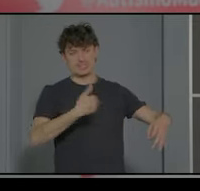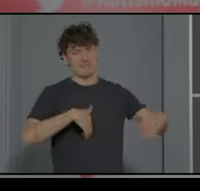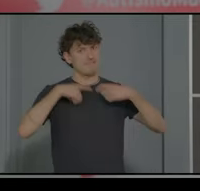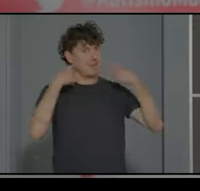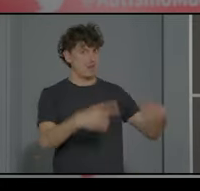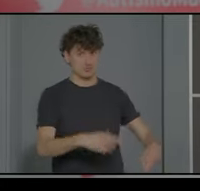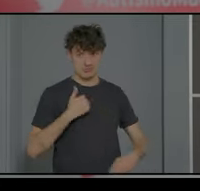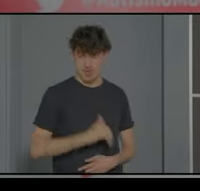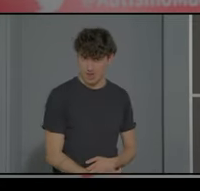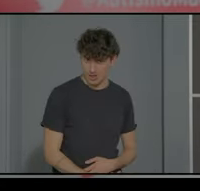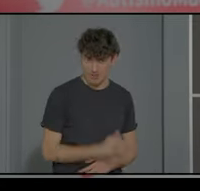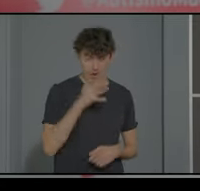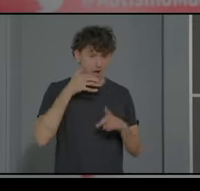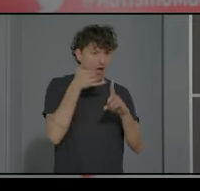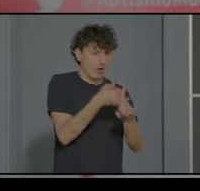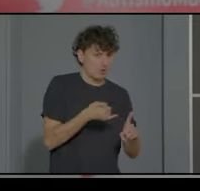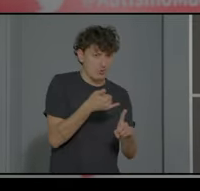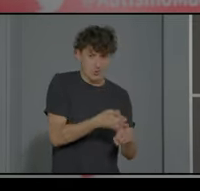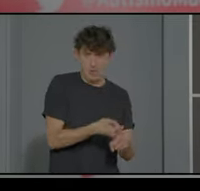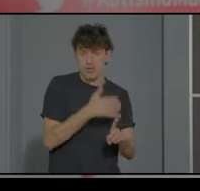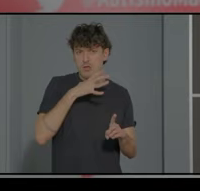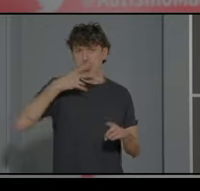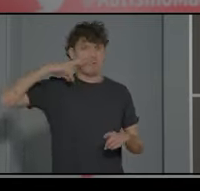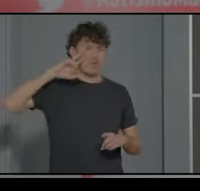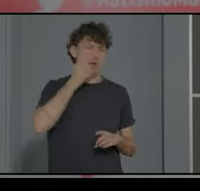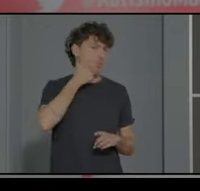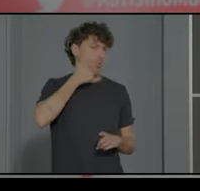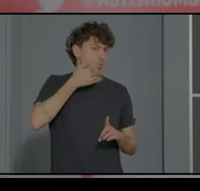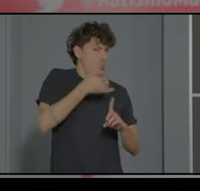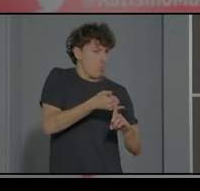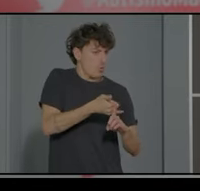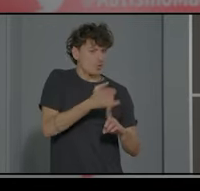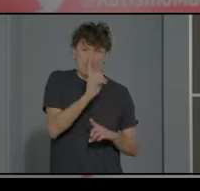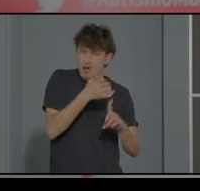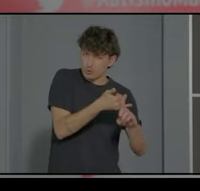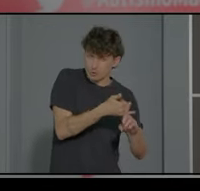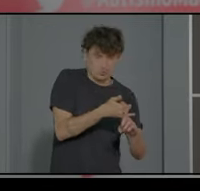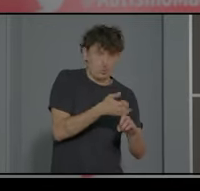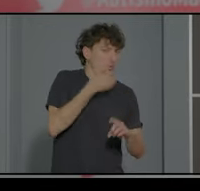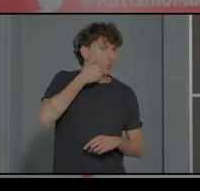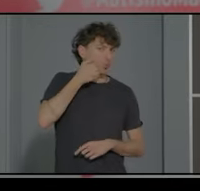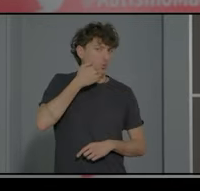porque ha tenido acoso porque ha tenido una experiencia de abuso no solo acoso abuso